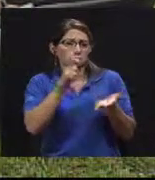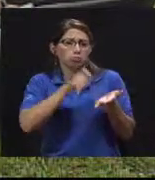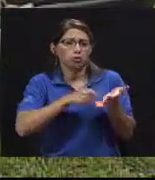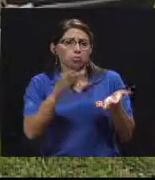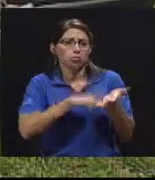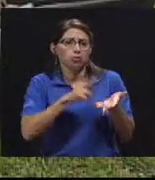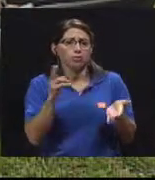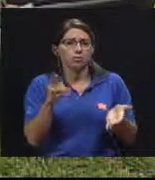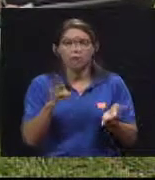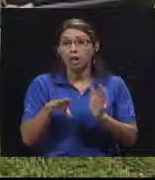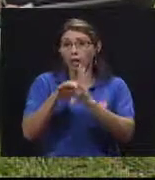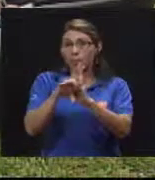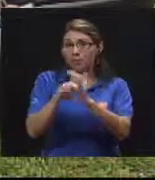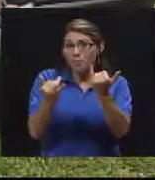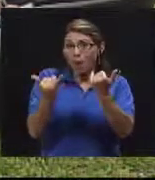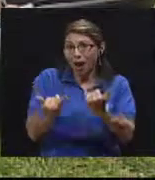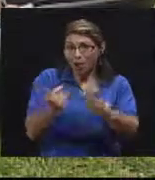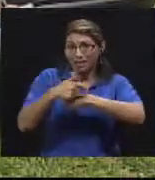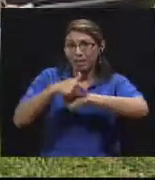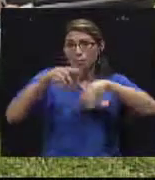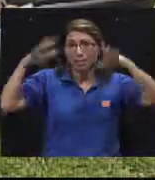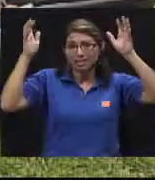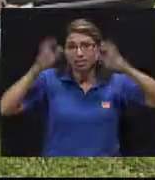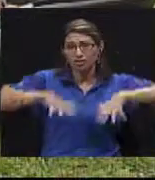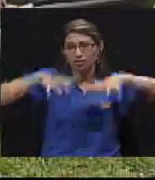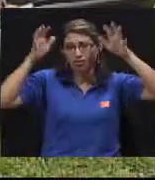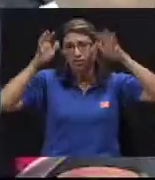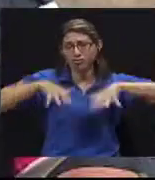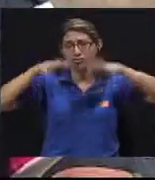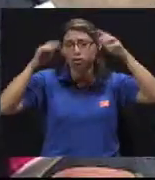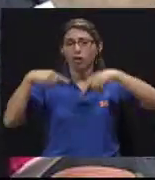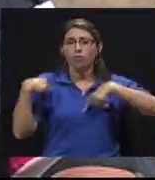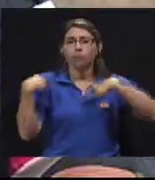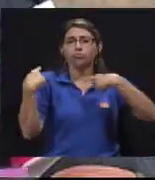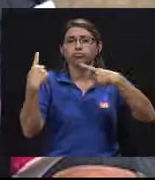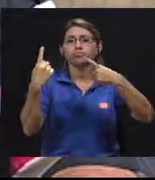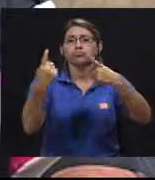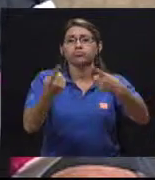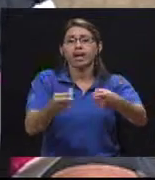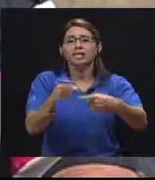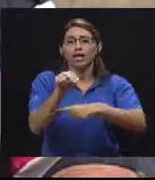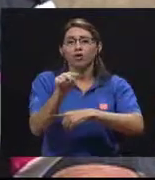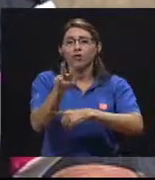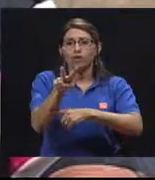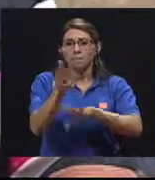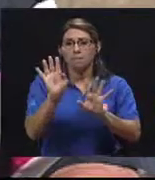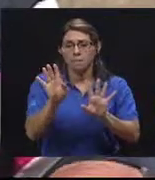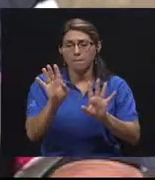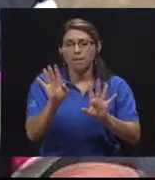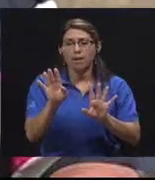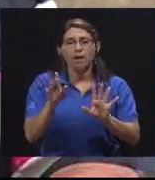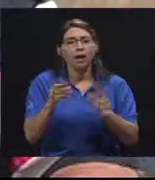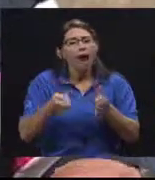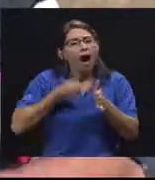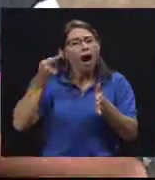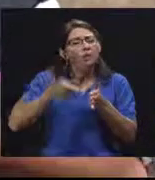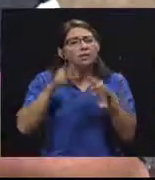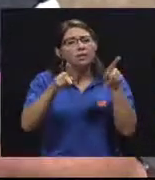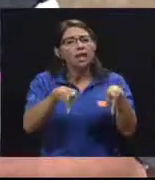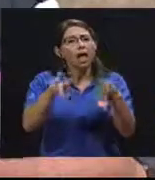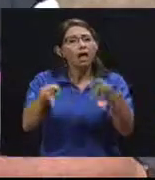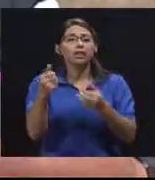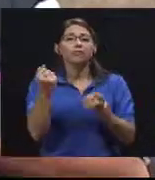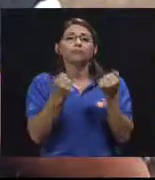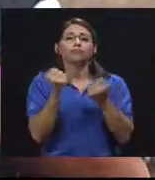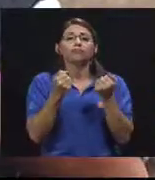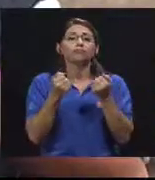muchos periodos de lluvias y aquí estaríamos hasta noviembre según la temporada de huracanes, es muy común que la gente ve en